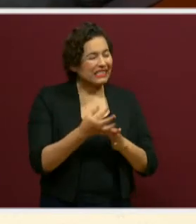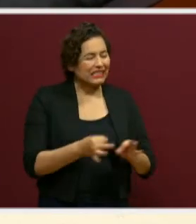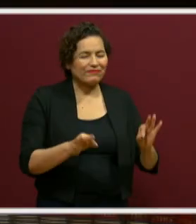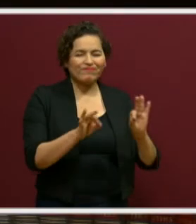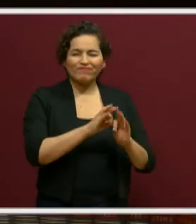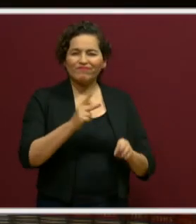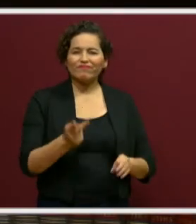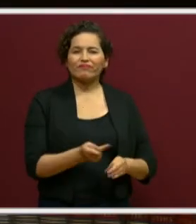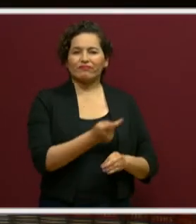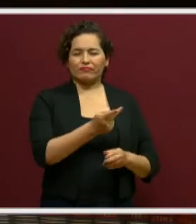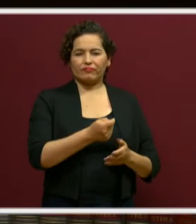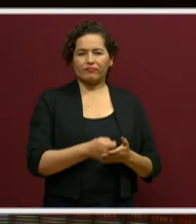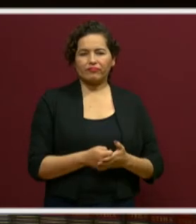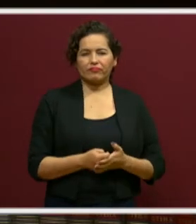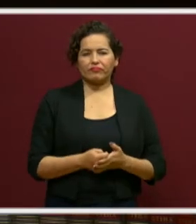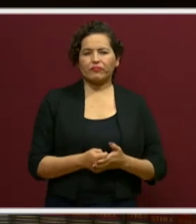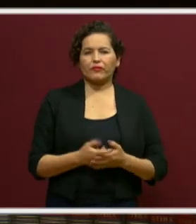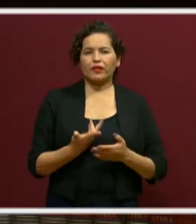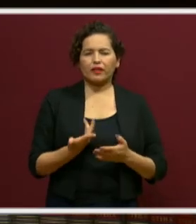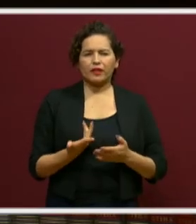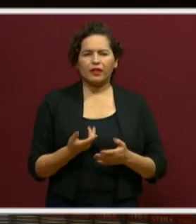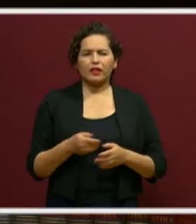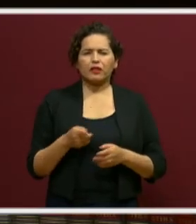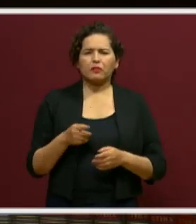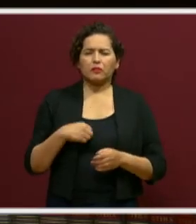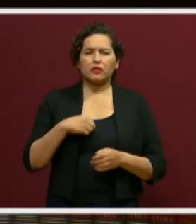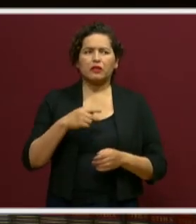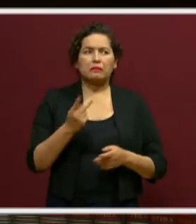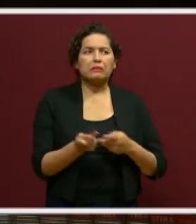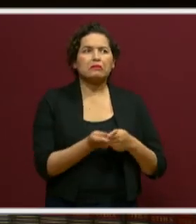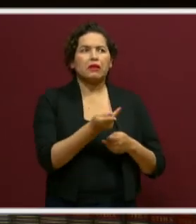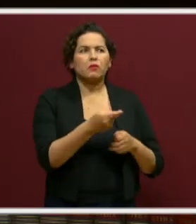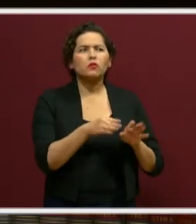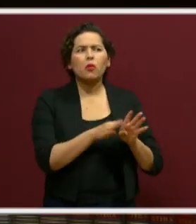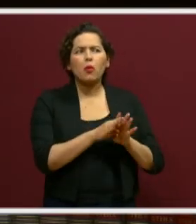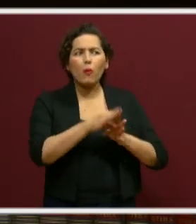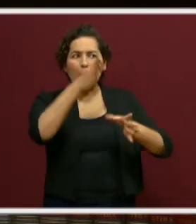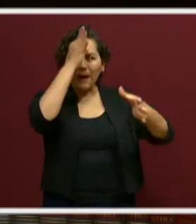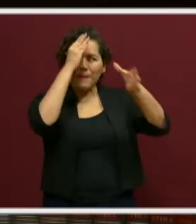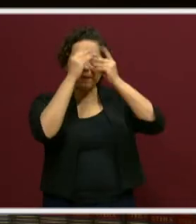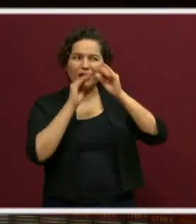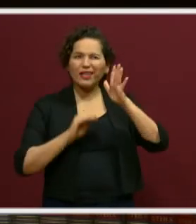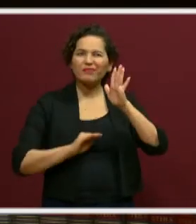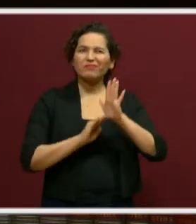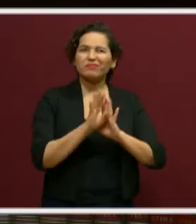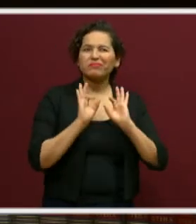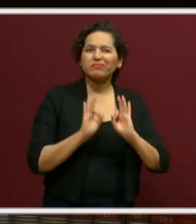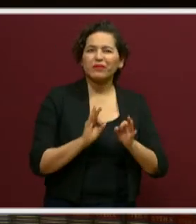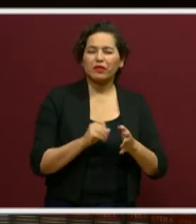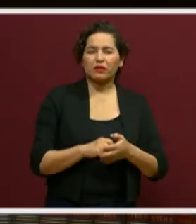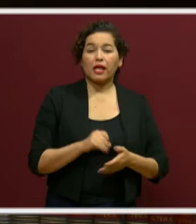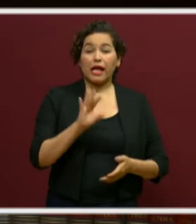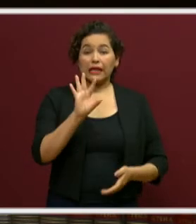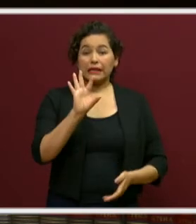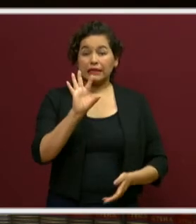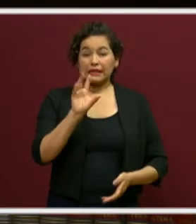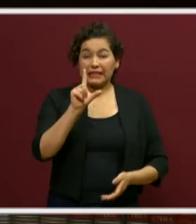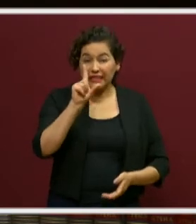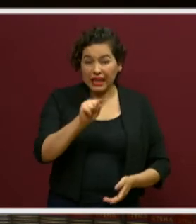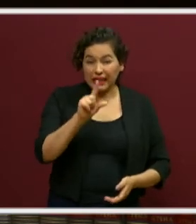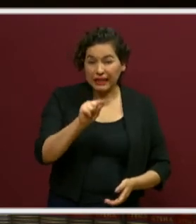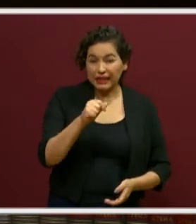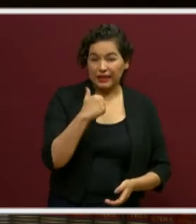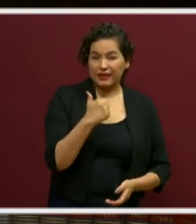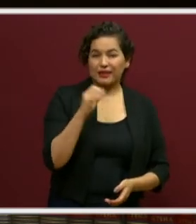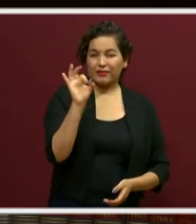Porque ellos se les dice, bueno, ¿cómo crees que puedes aprender más? Y el 76%